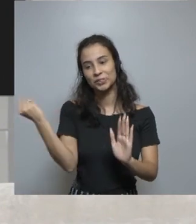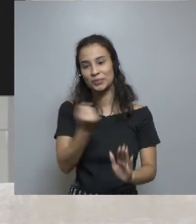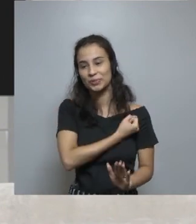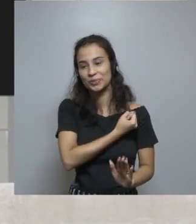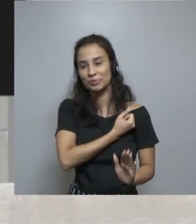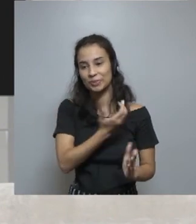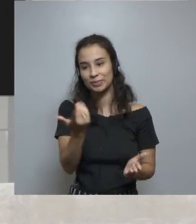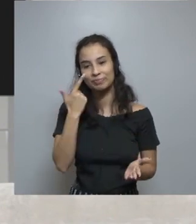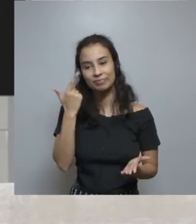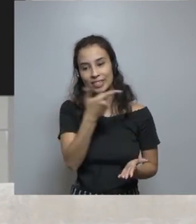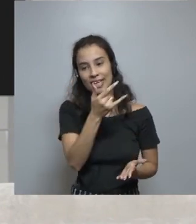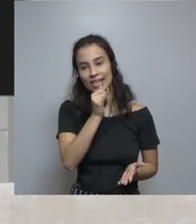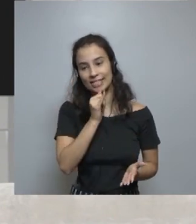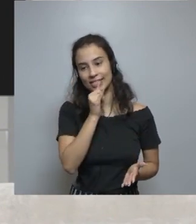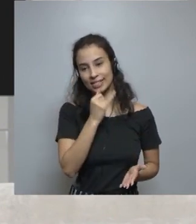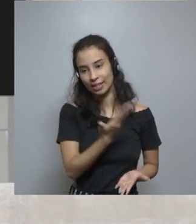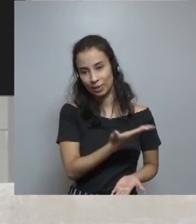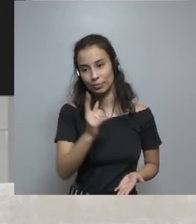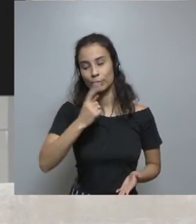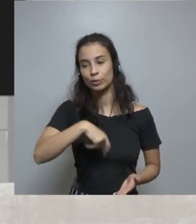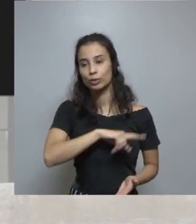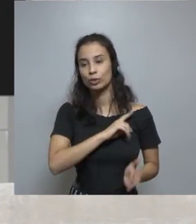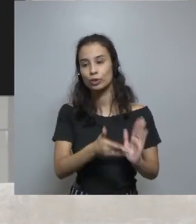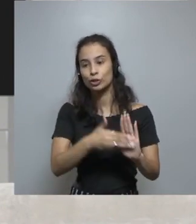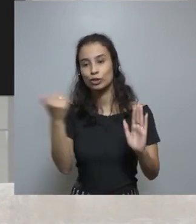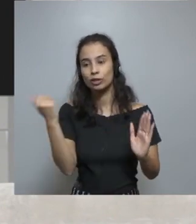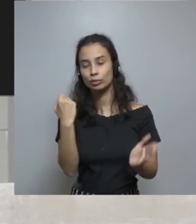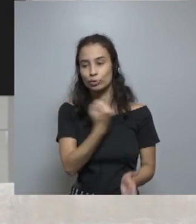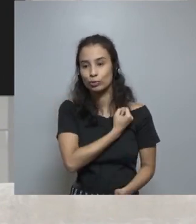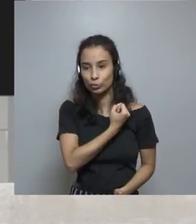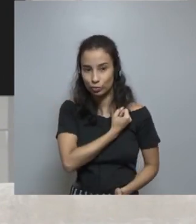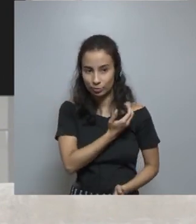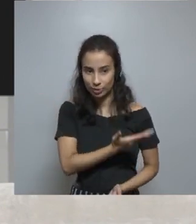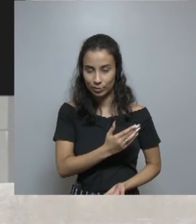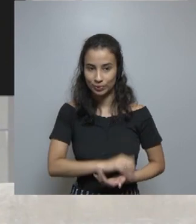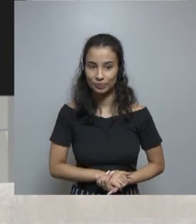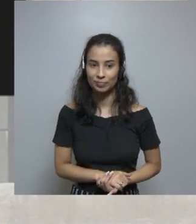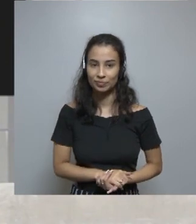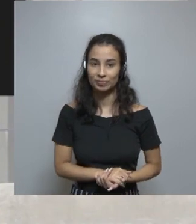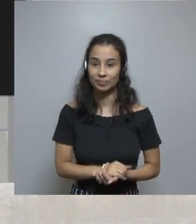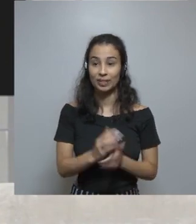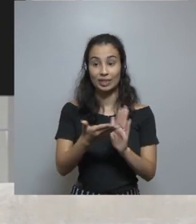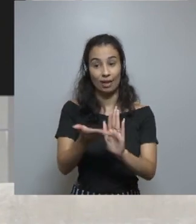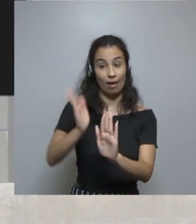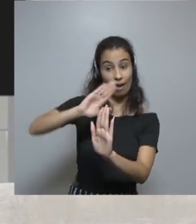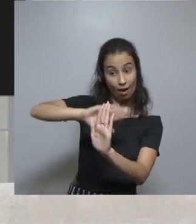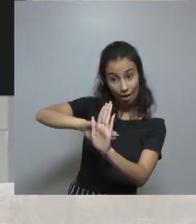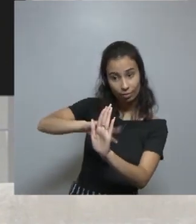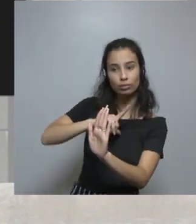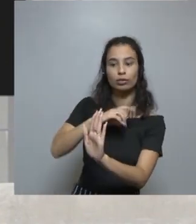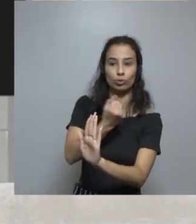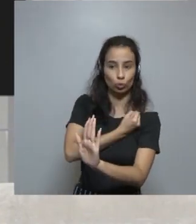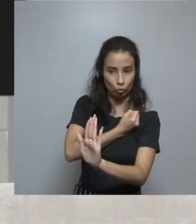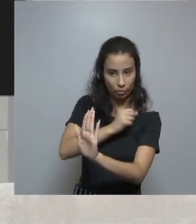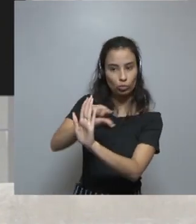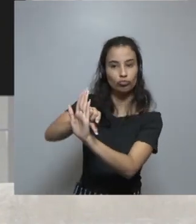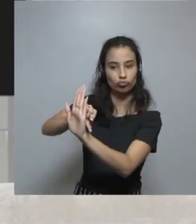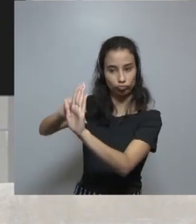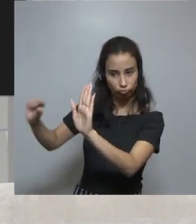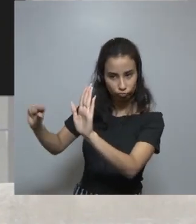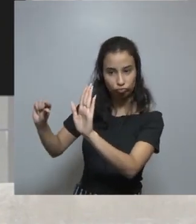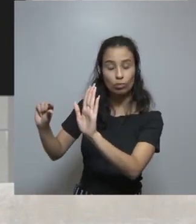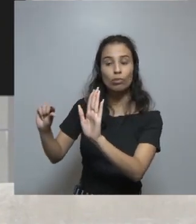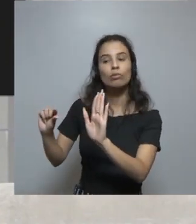lo que hicimos fue quitar el número, pero eliminamos el número de la tarjeta de crédito y pusimos ese número en la parte de